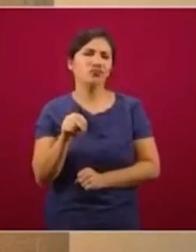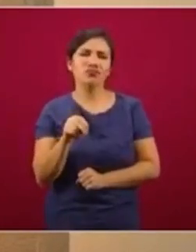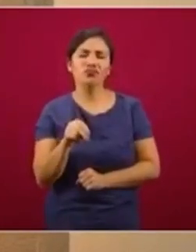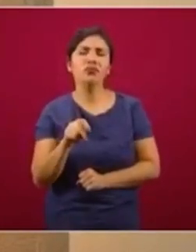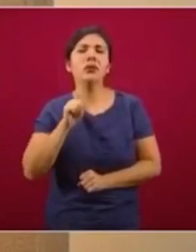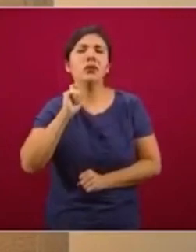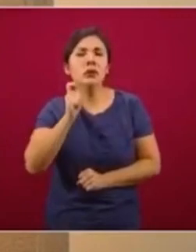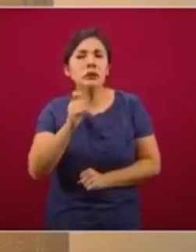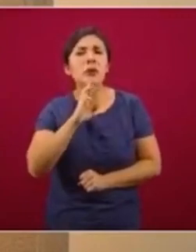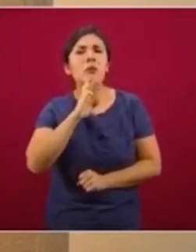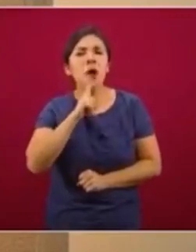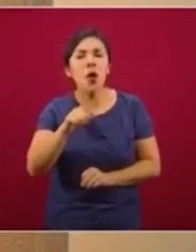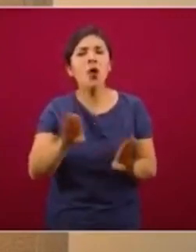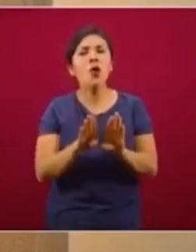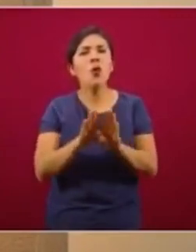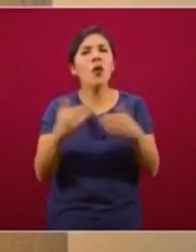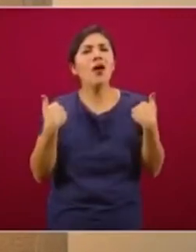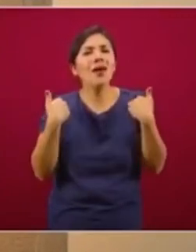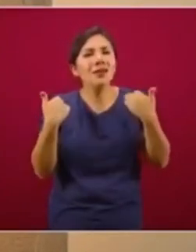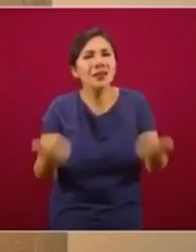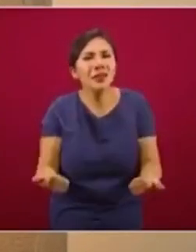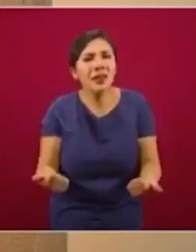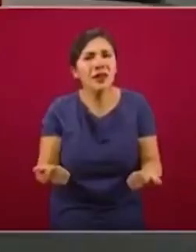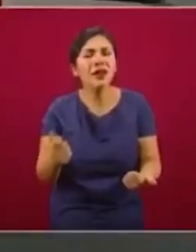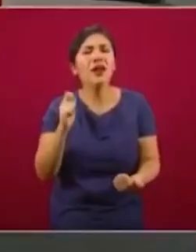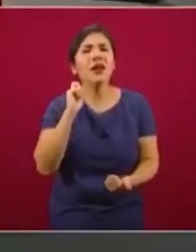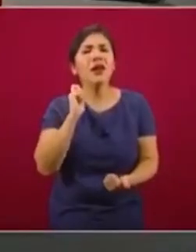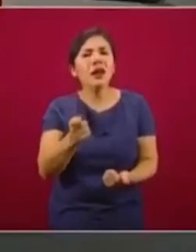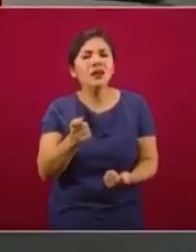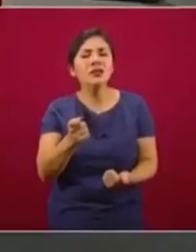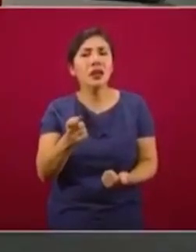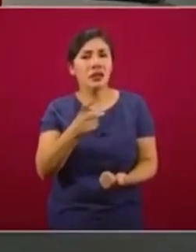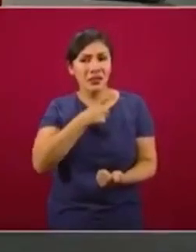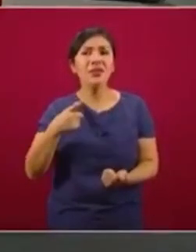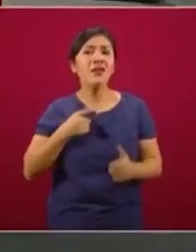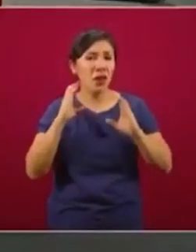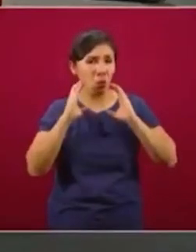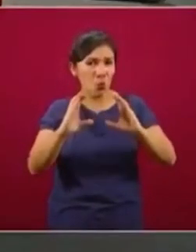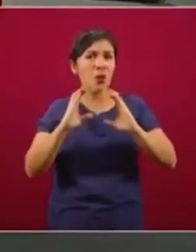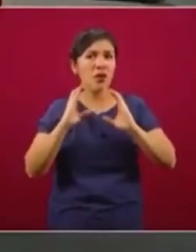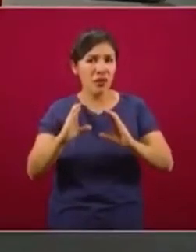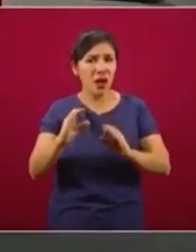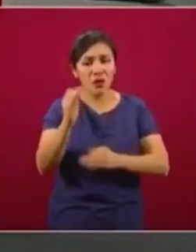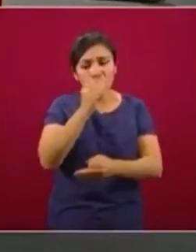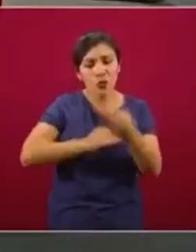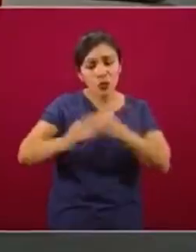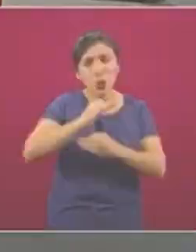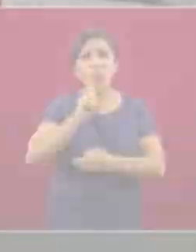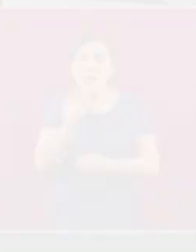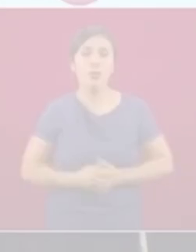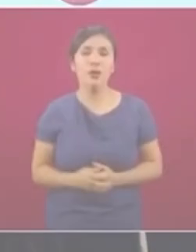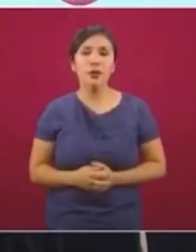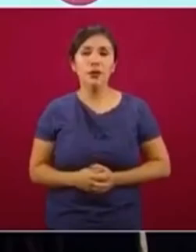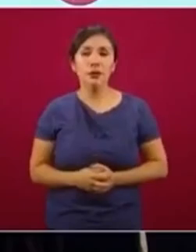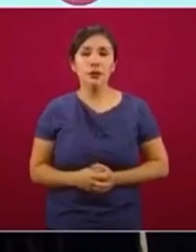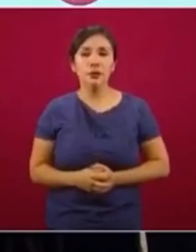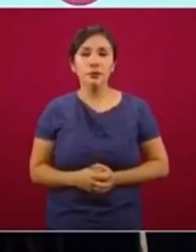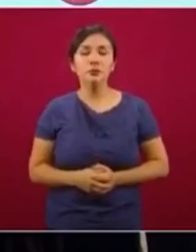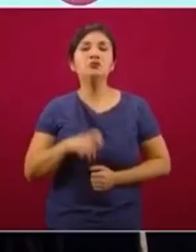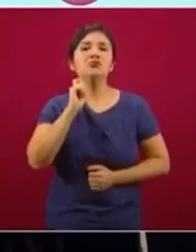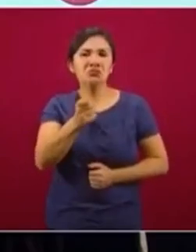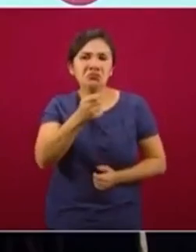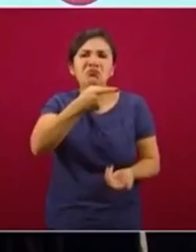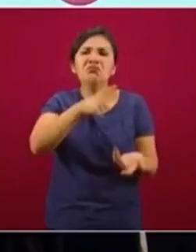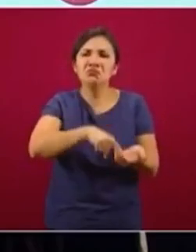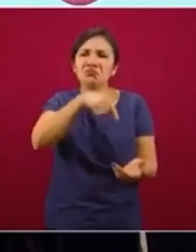entiendan muy bien que hay que cuidar de los demás para cuidarse a sí mismos. Está integrado